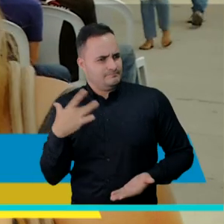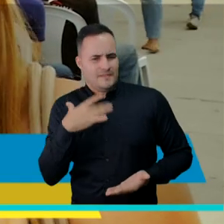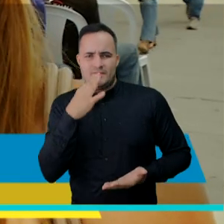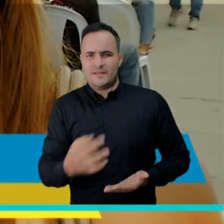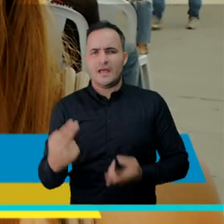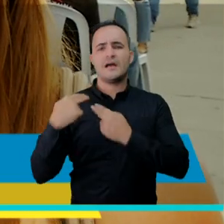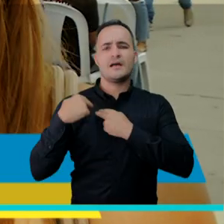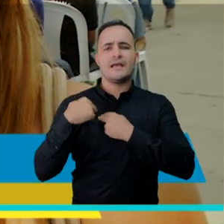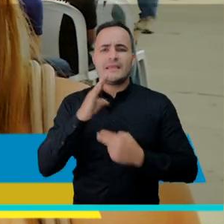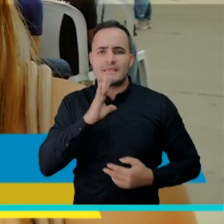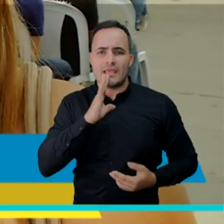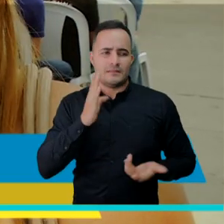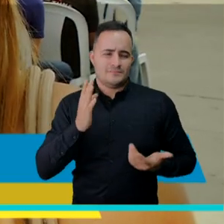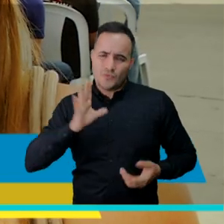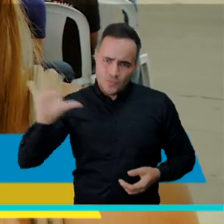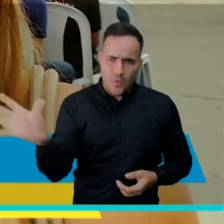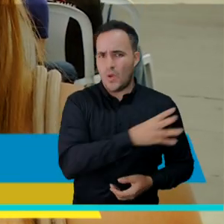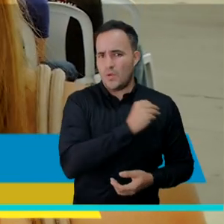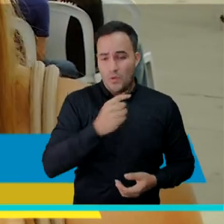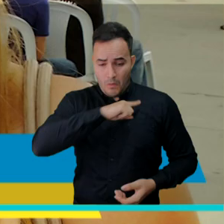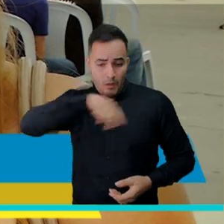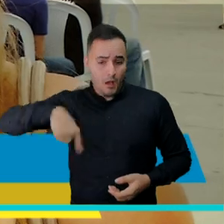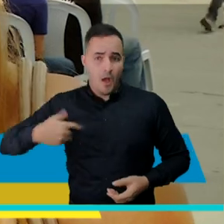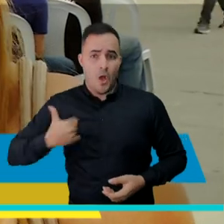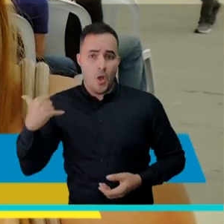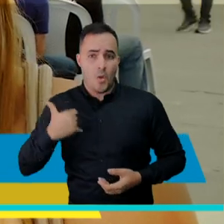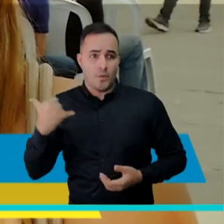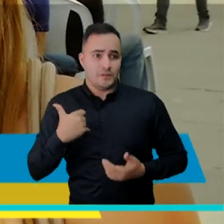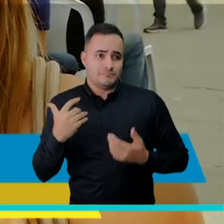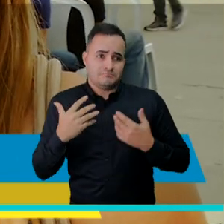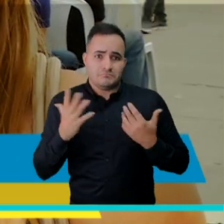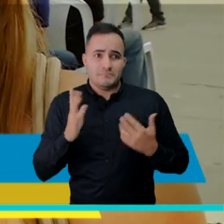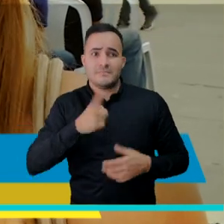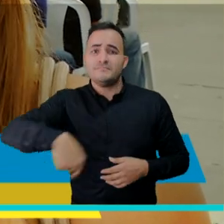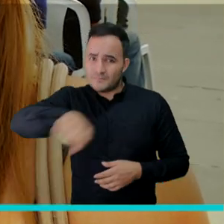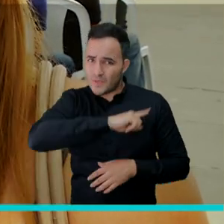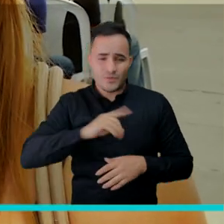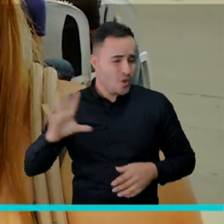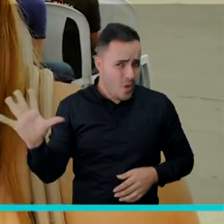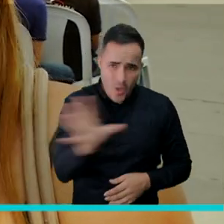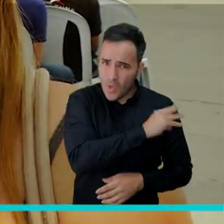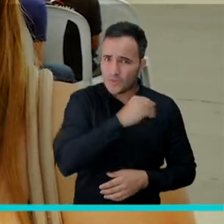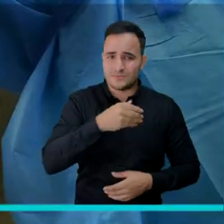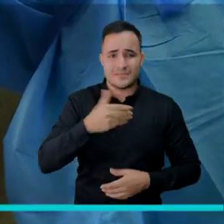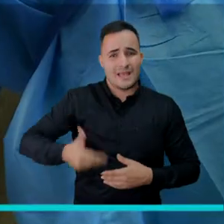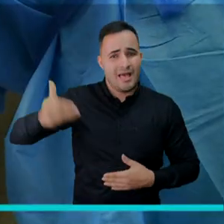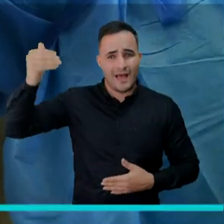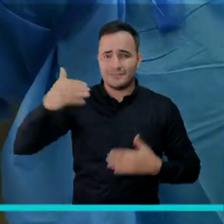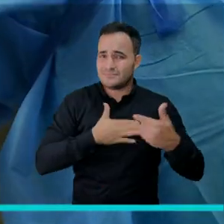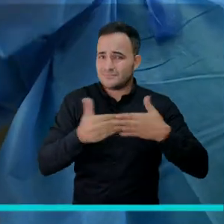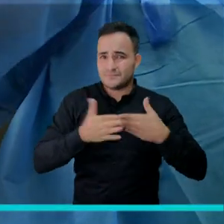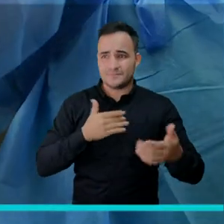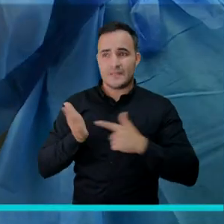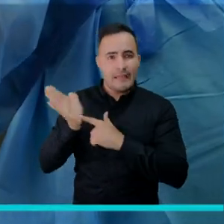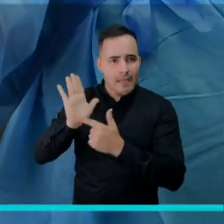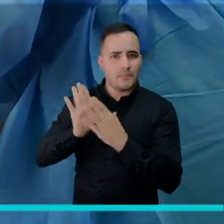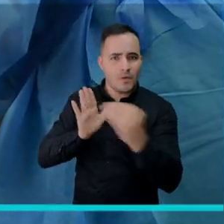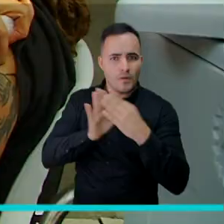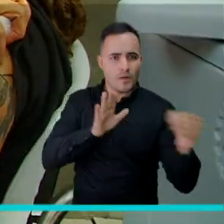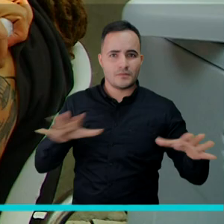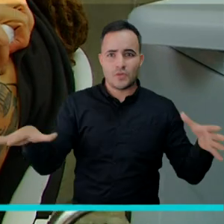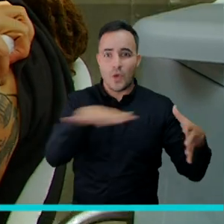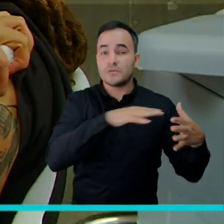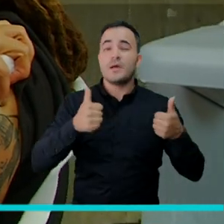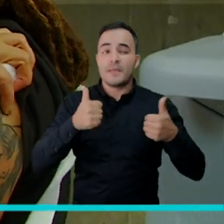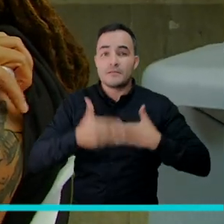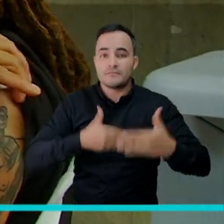Creo que deberíamos tomar esta responsabilidad todos, no solamente los jóvenes, sino también dar un ejemplo, para que todos pasemos por este proceso y